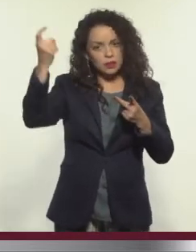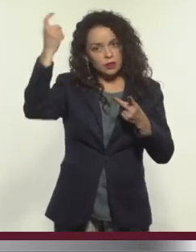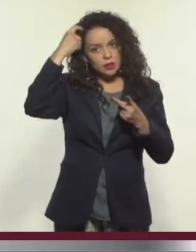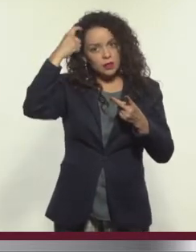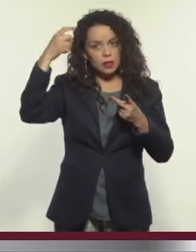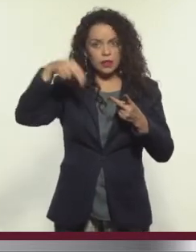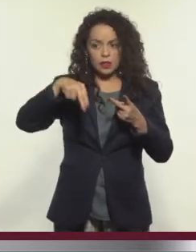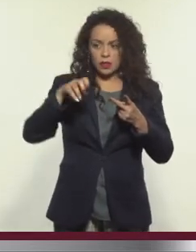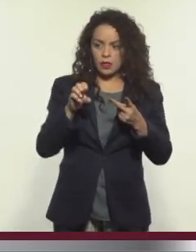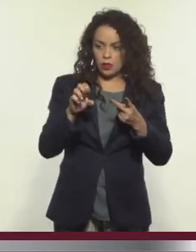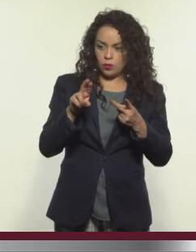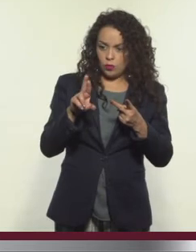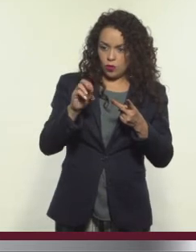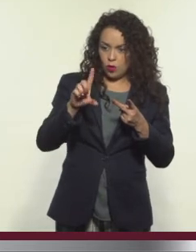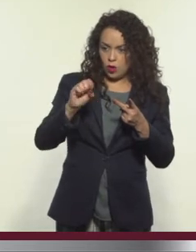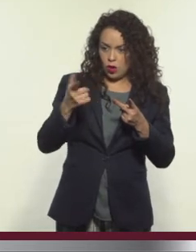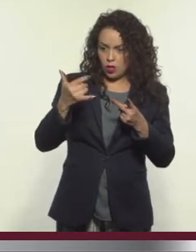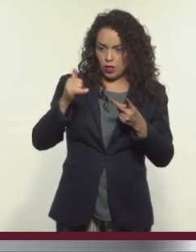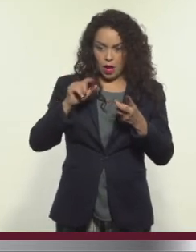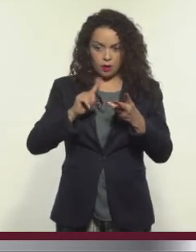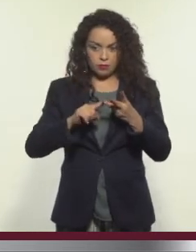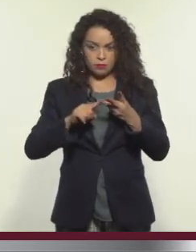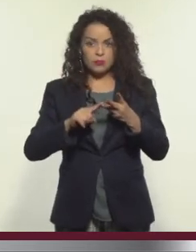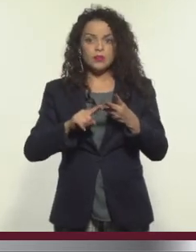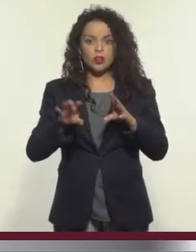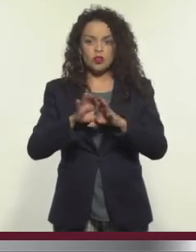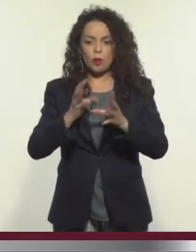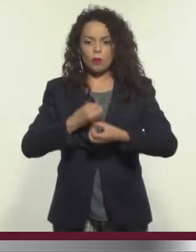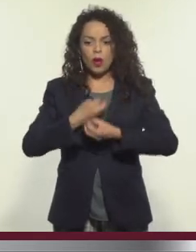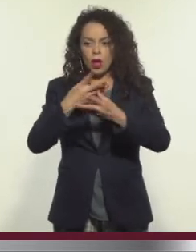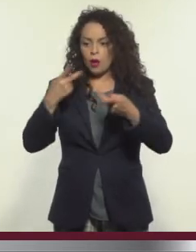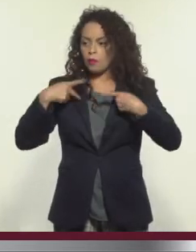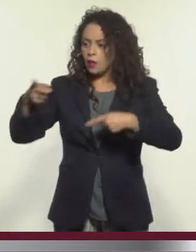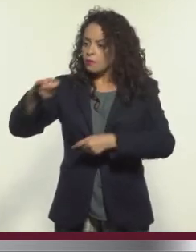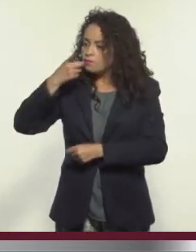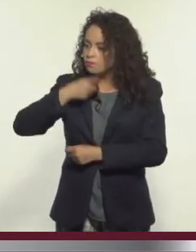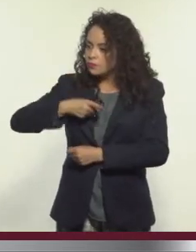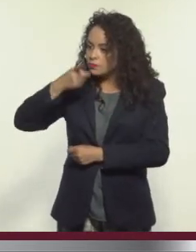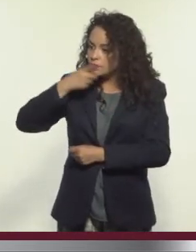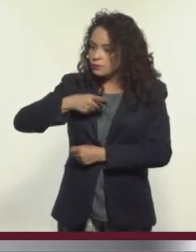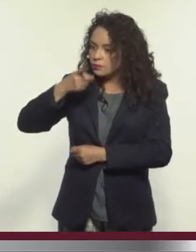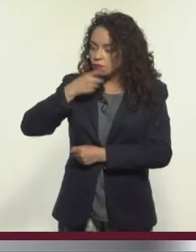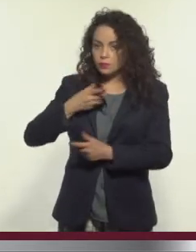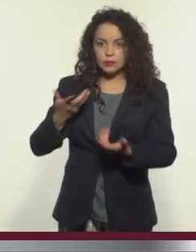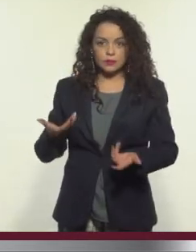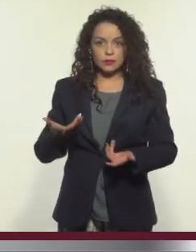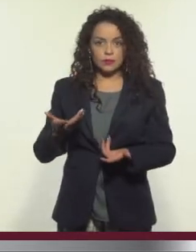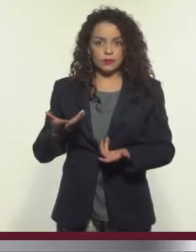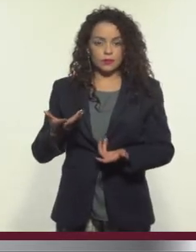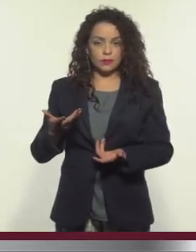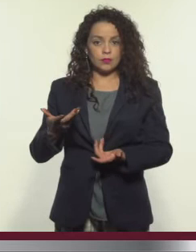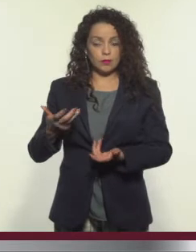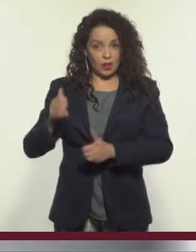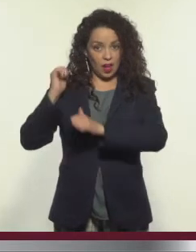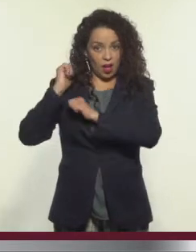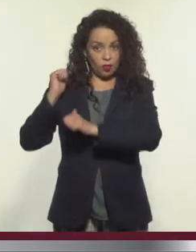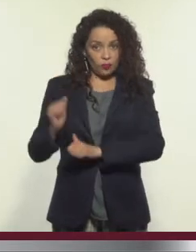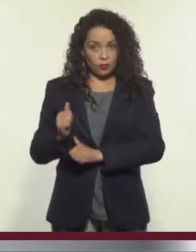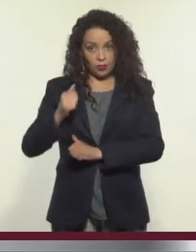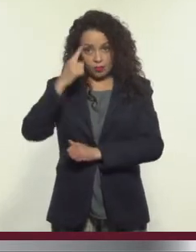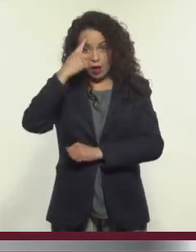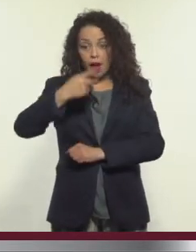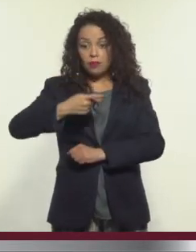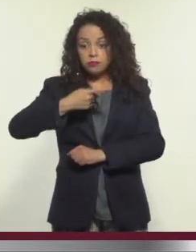neurología que me pueda expresar lo que esta persona me está diciendo. La autoridad de la oralidad no tiene